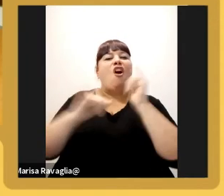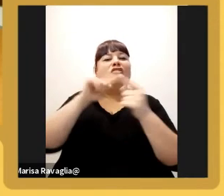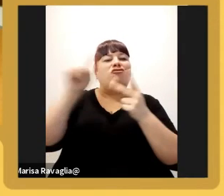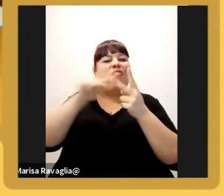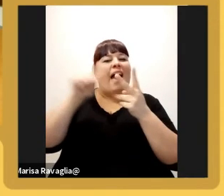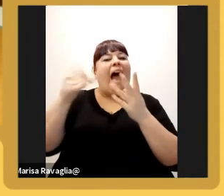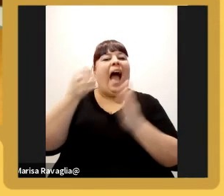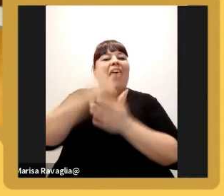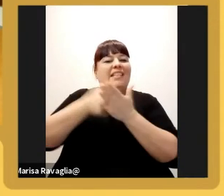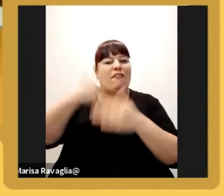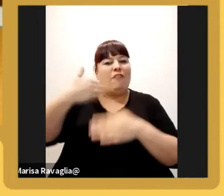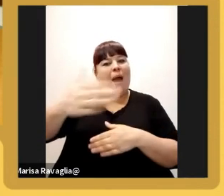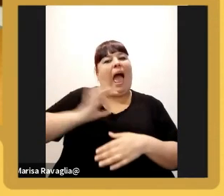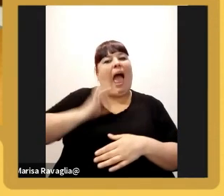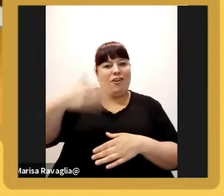tenemos para los próximos años